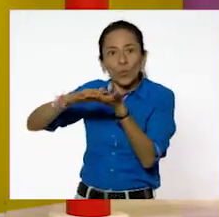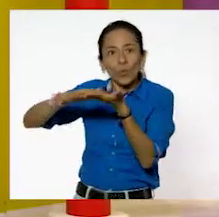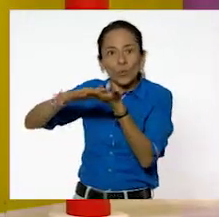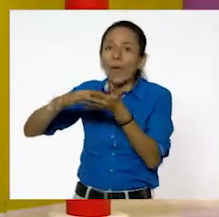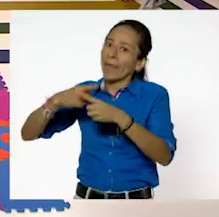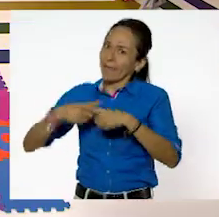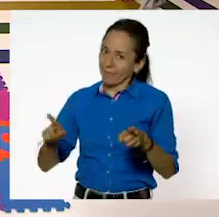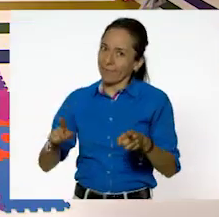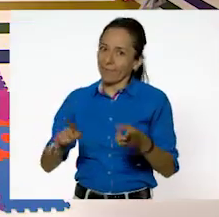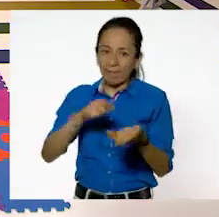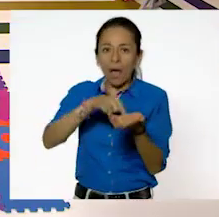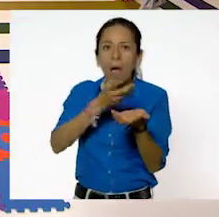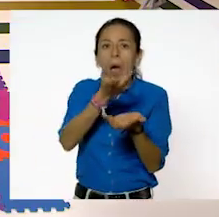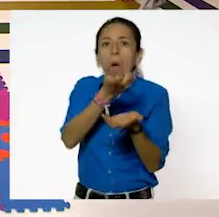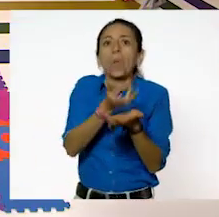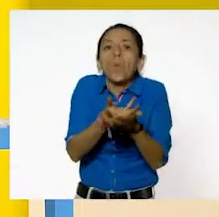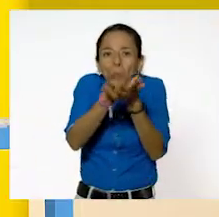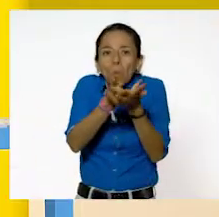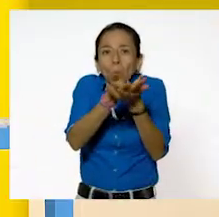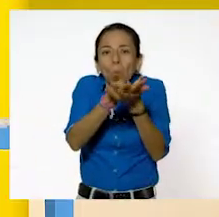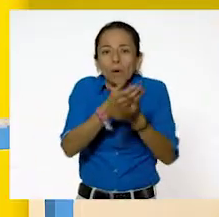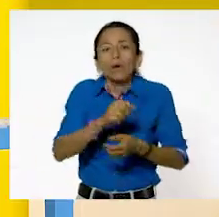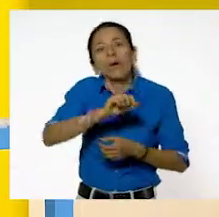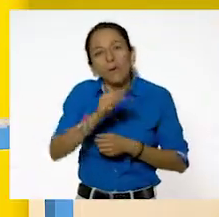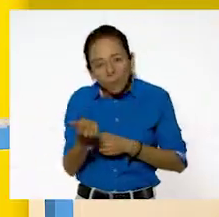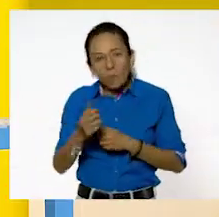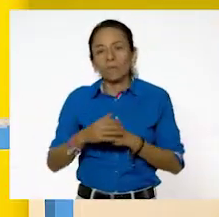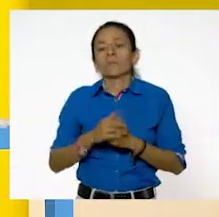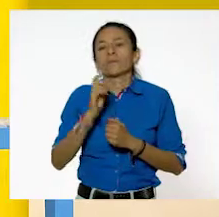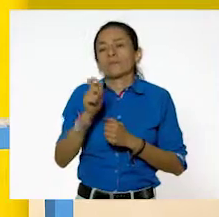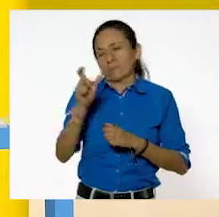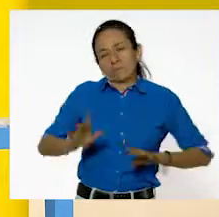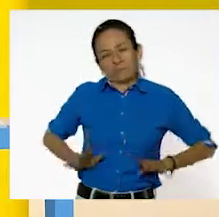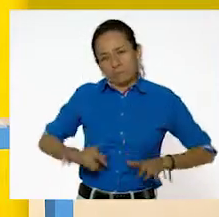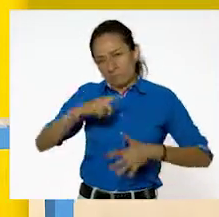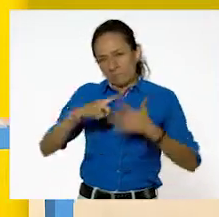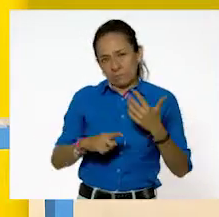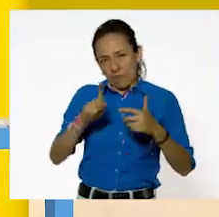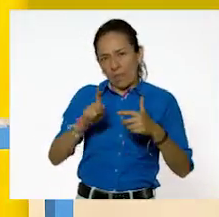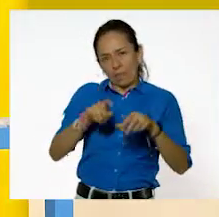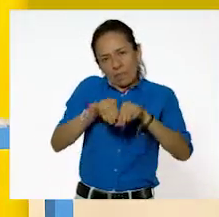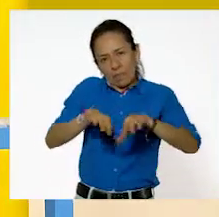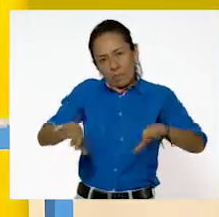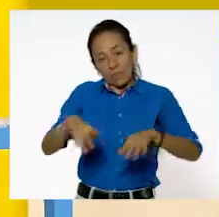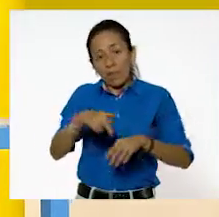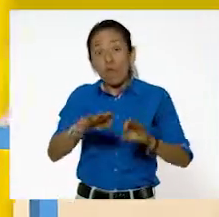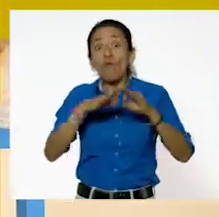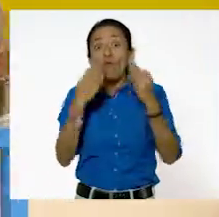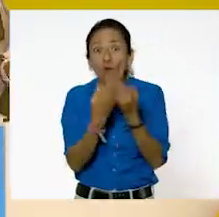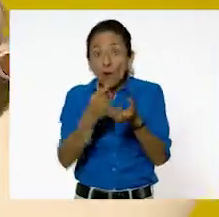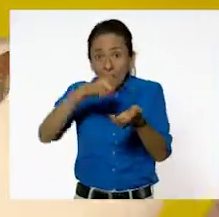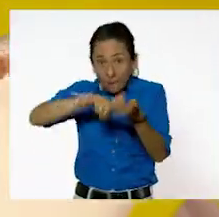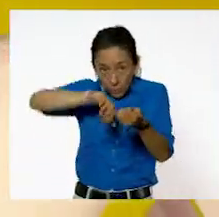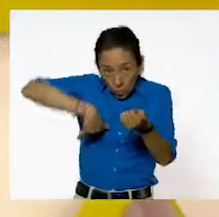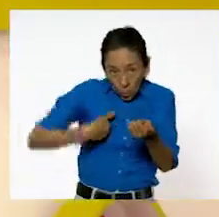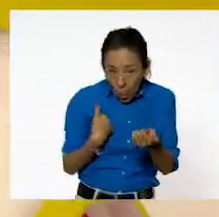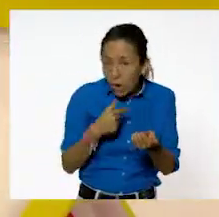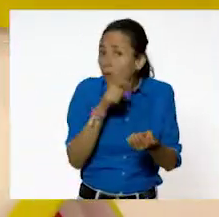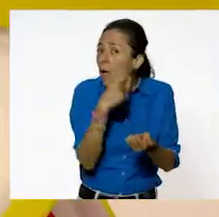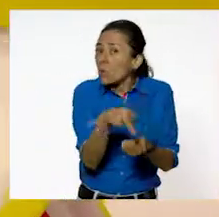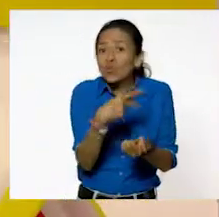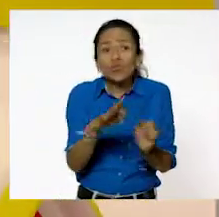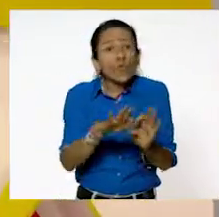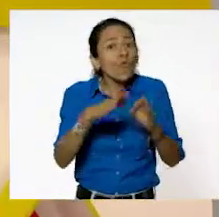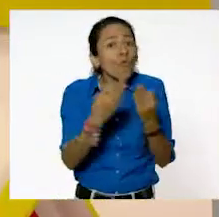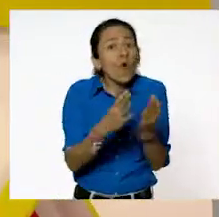Una característica más que tienen los líquidos es que adquieren la forma del recipiente que los contiene. ¿Ustedes qué tienen que pase? ¿Y tú qué traes que pase,